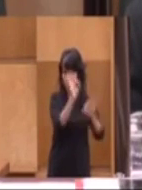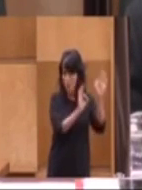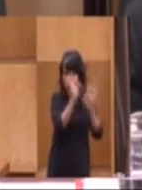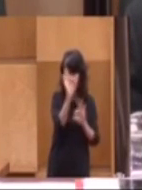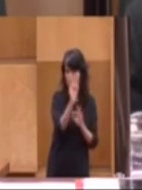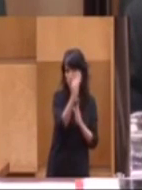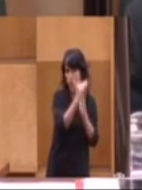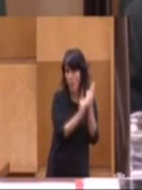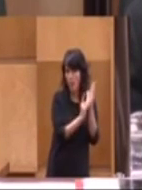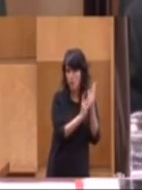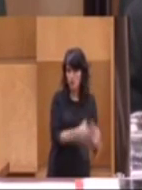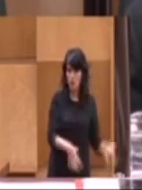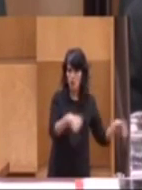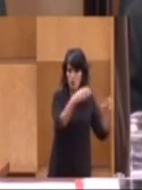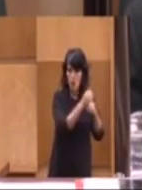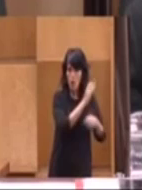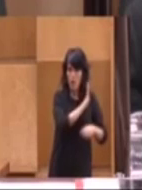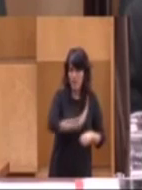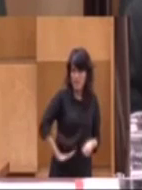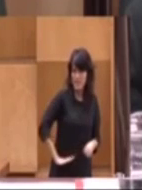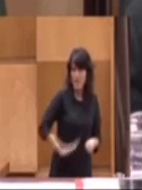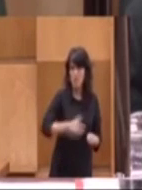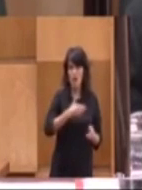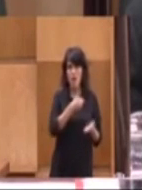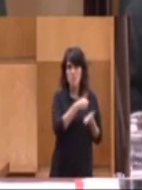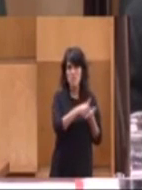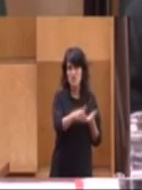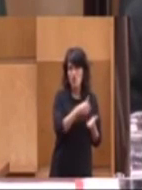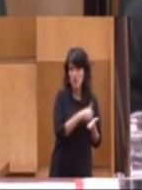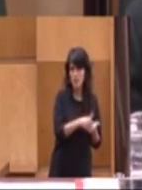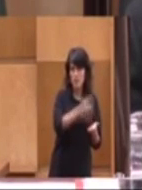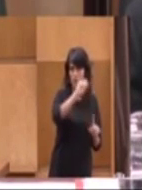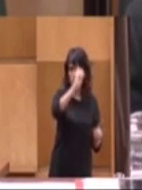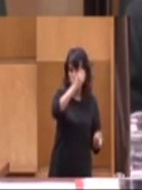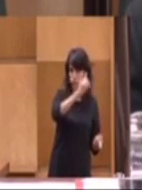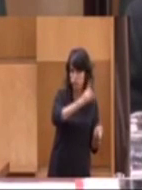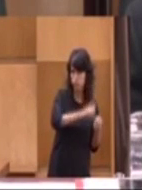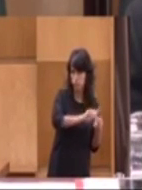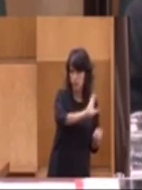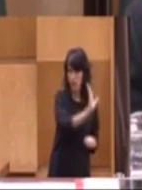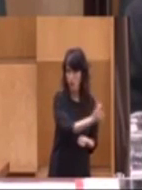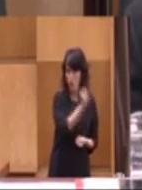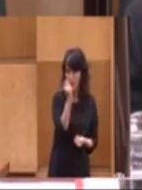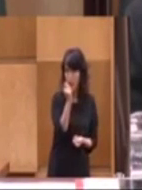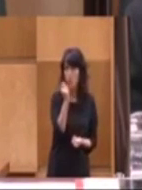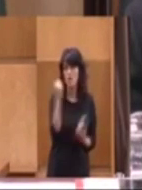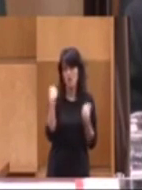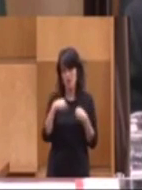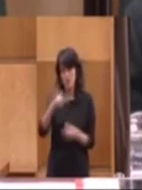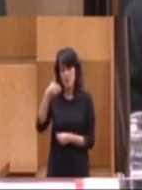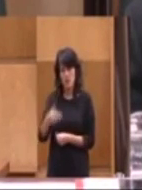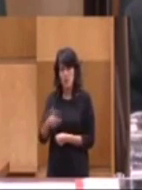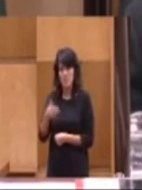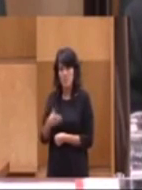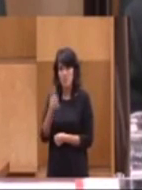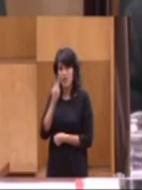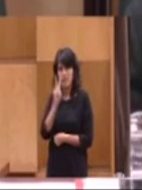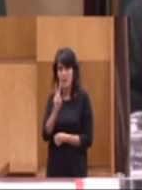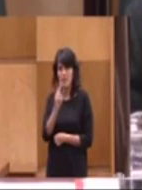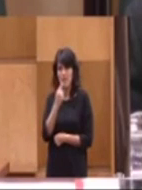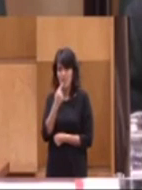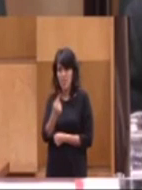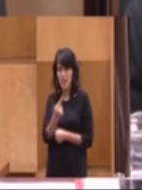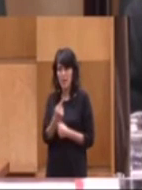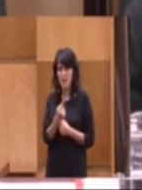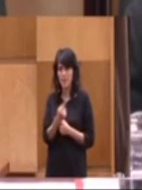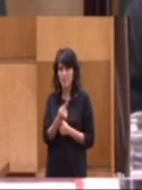del fondo de reserva, etcétera, etcétera, y de los millones que se han cogido en ese fondo de reserva, sí que me parece muy importante anotar